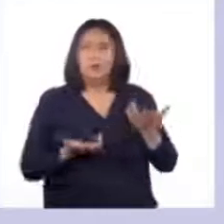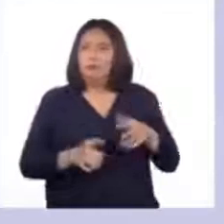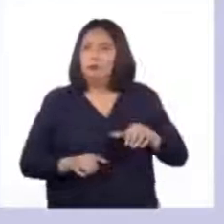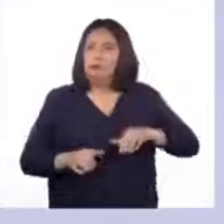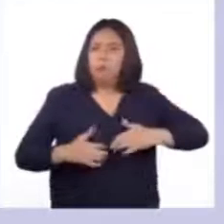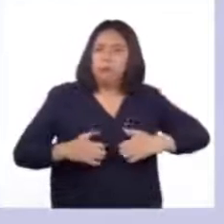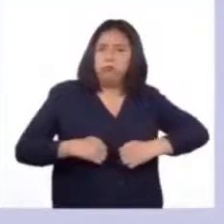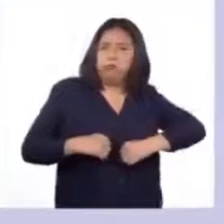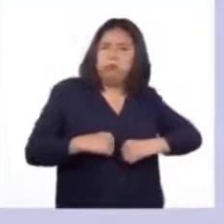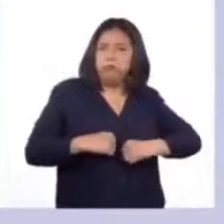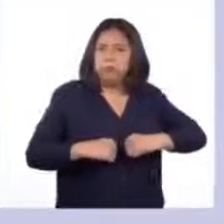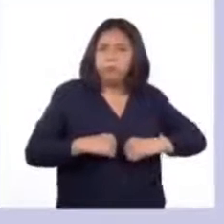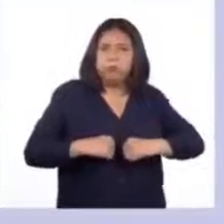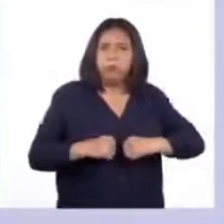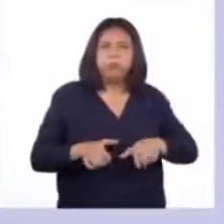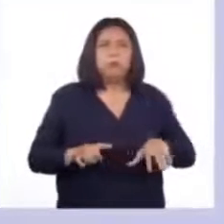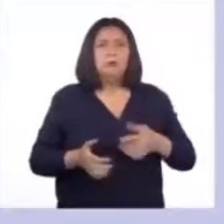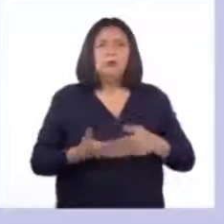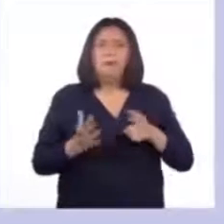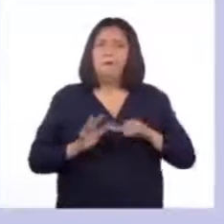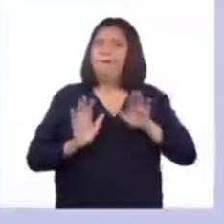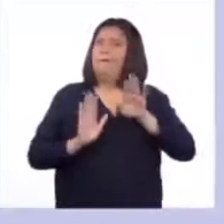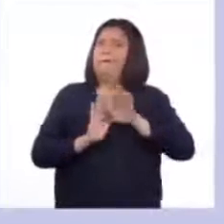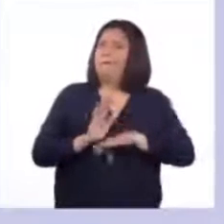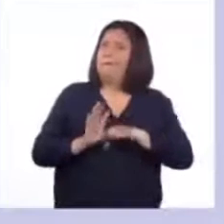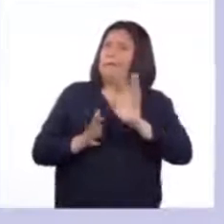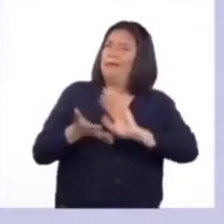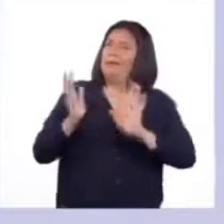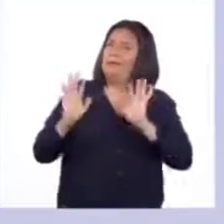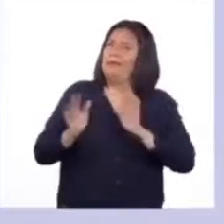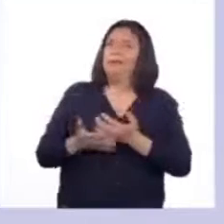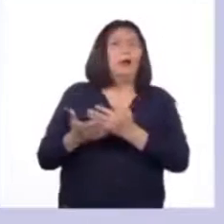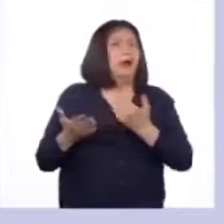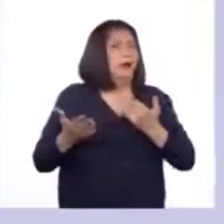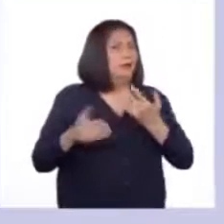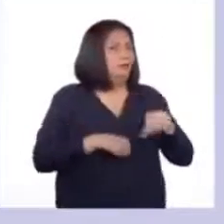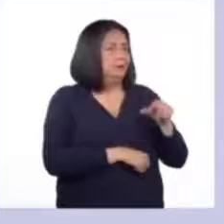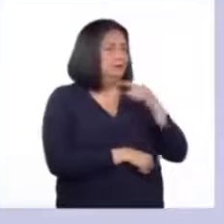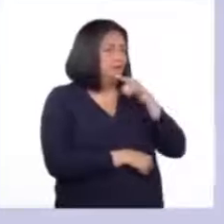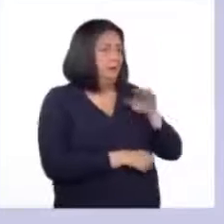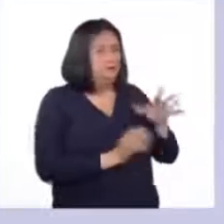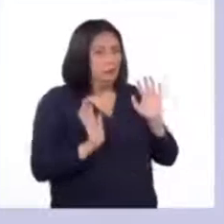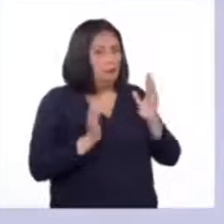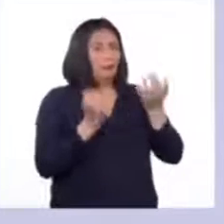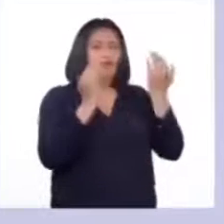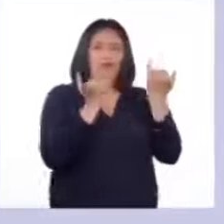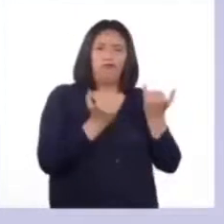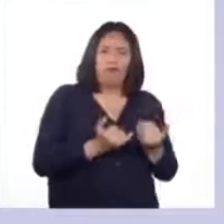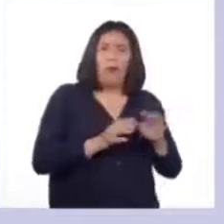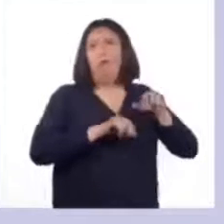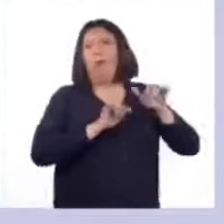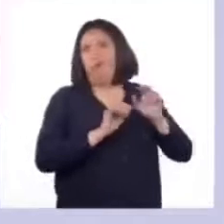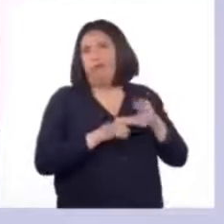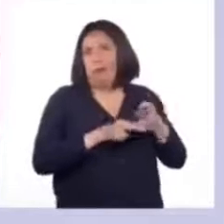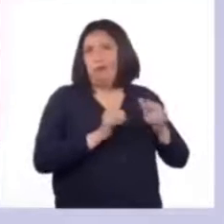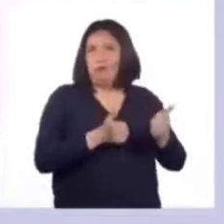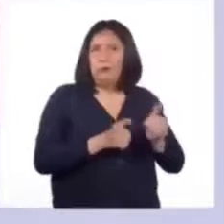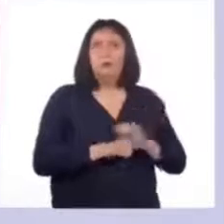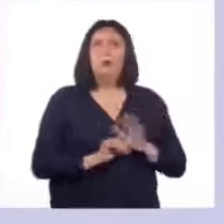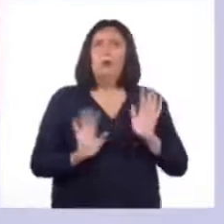tienen mayores probabilidades de entrar en la pubertad antes que los niños y niñas con pesos promedios o bajos.